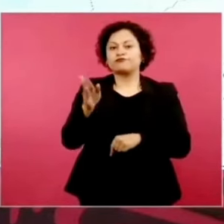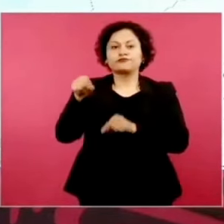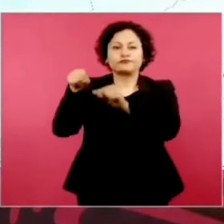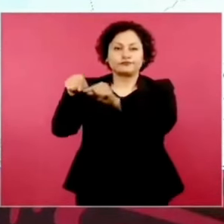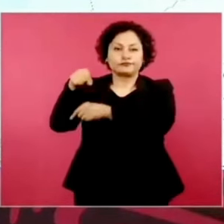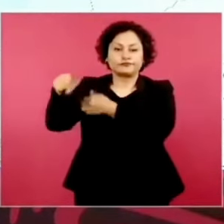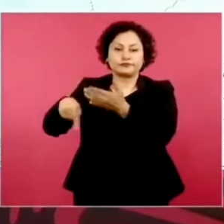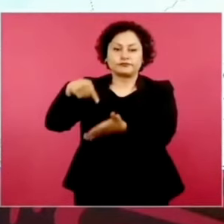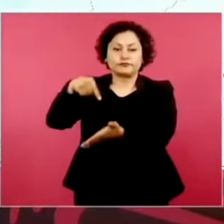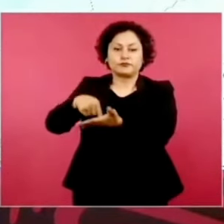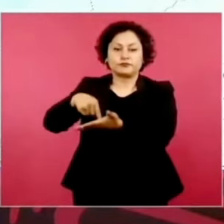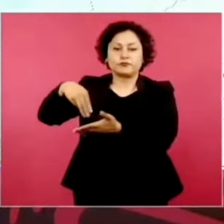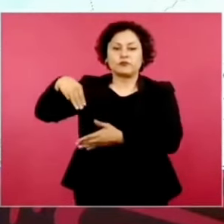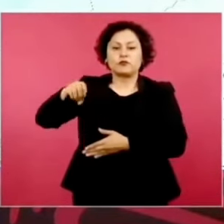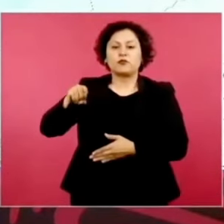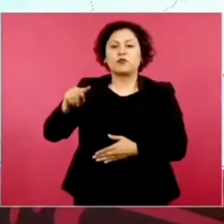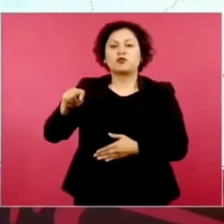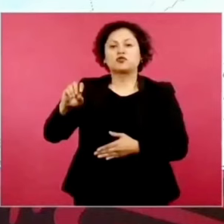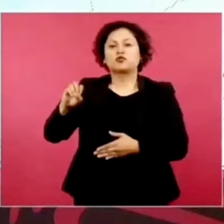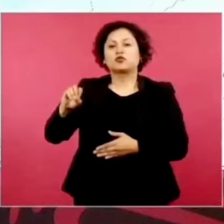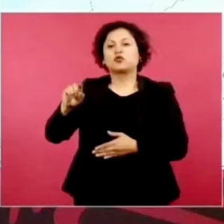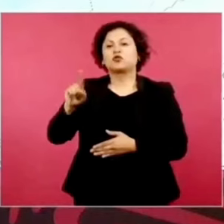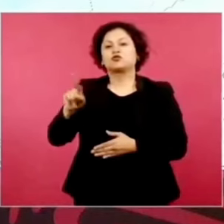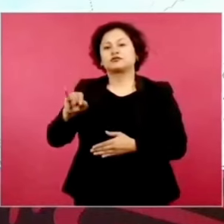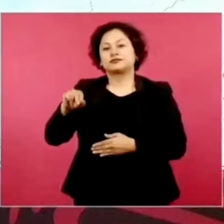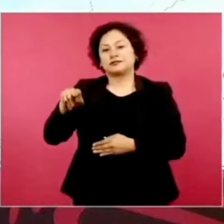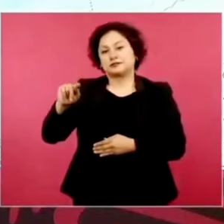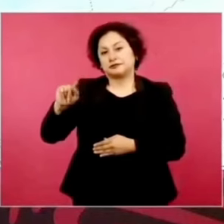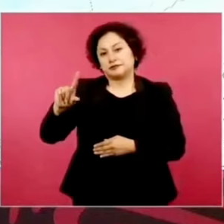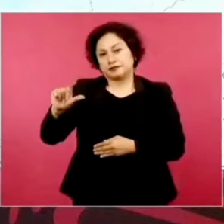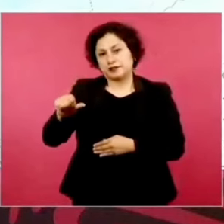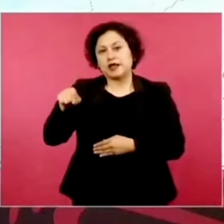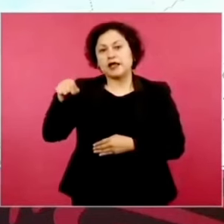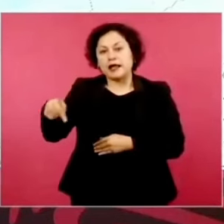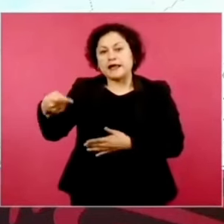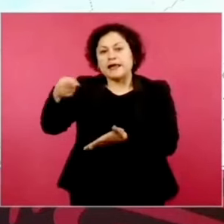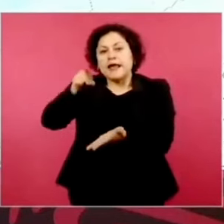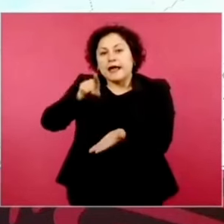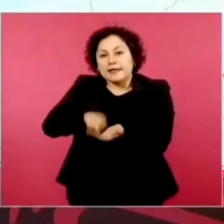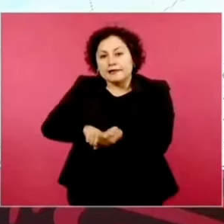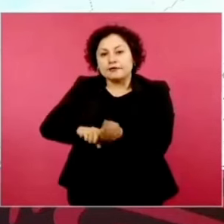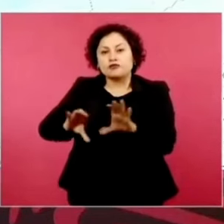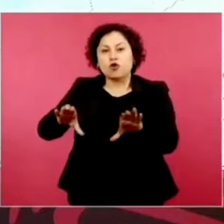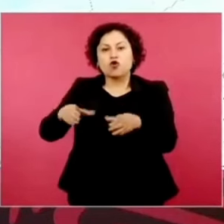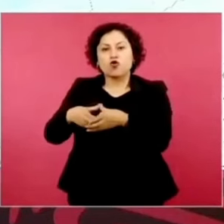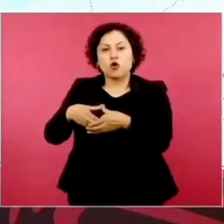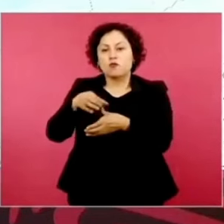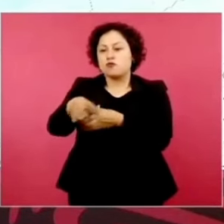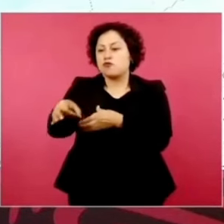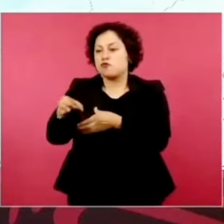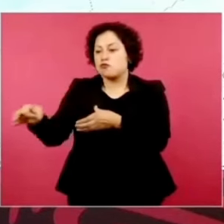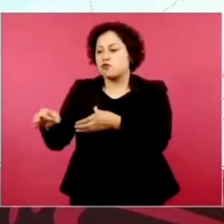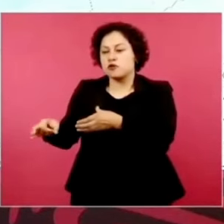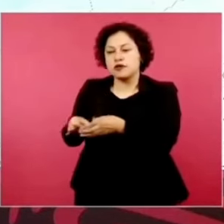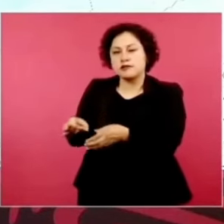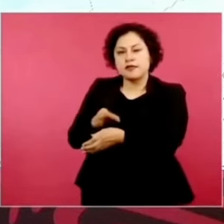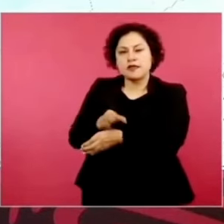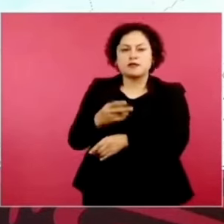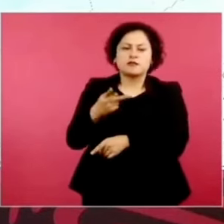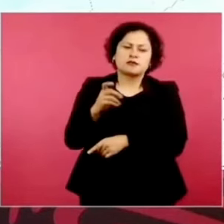aquí hay muchísimas comunidades, está el Porvenir, Canadá, otras.